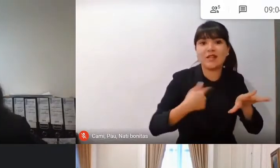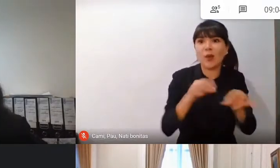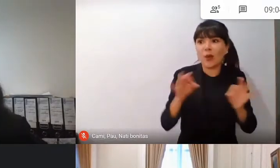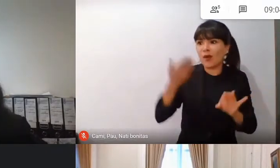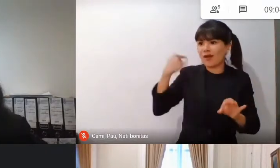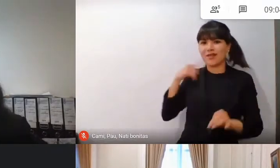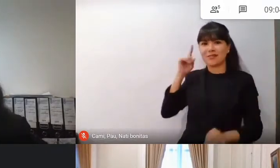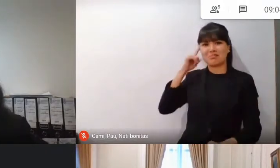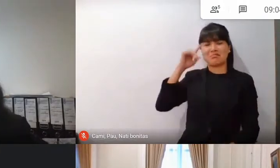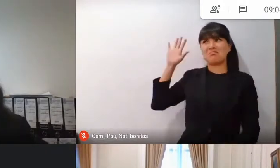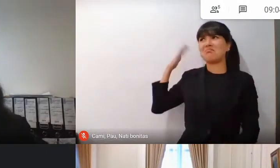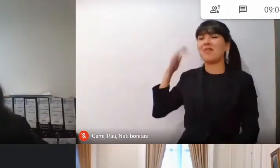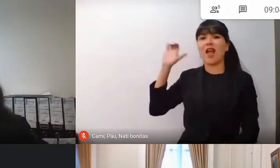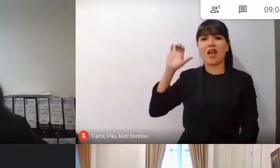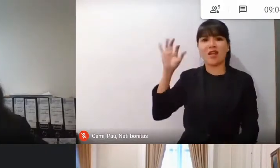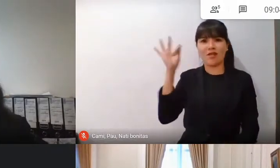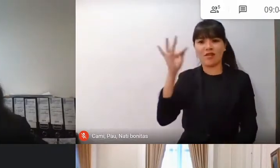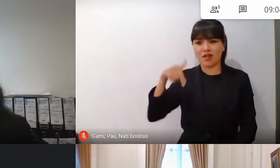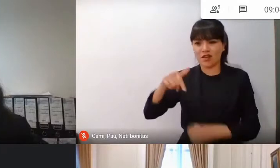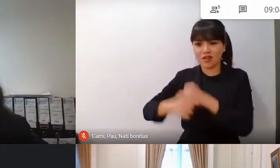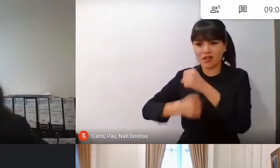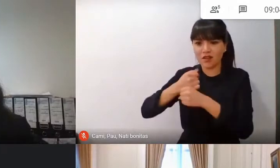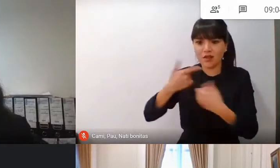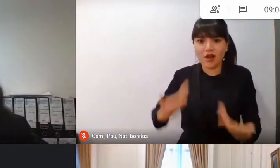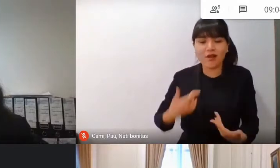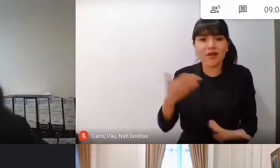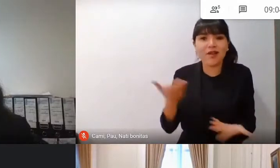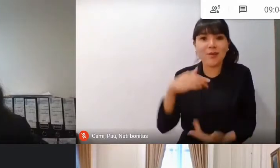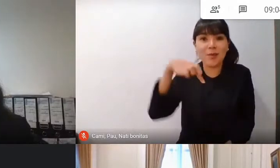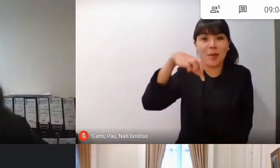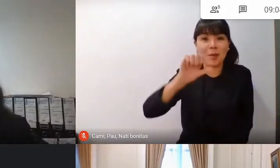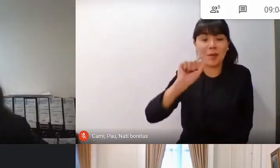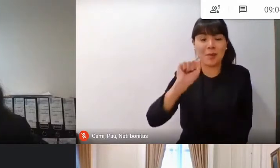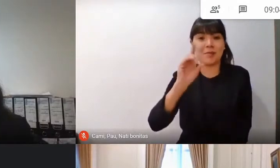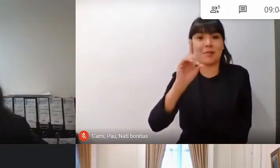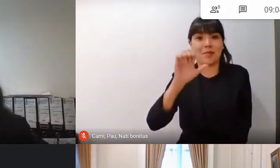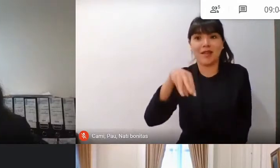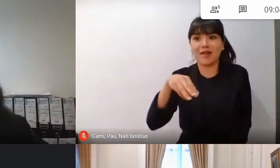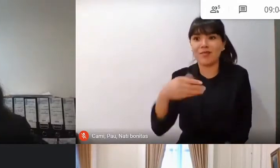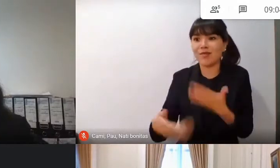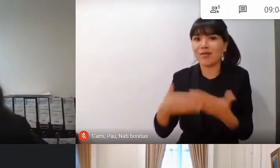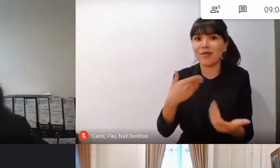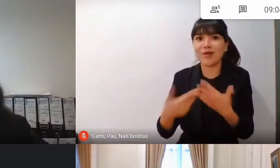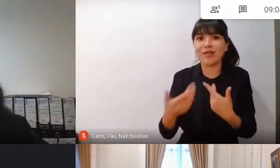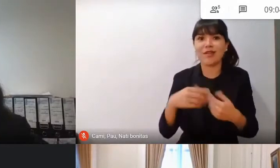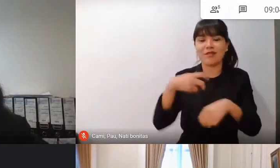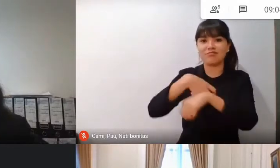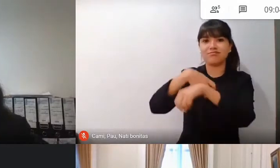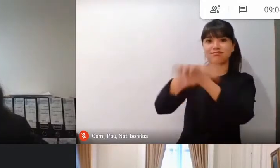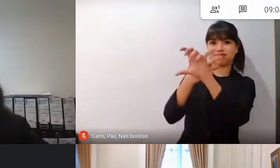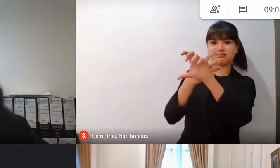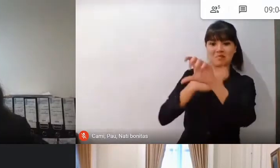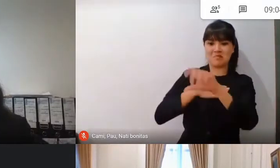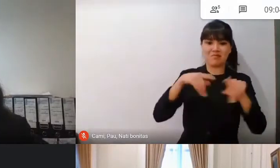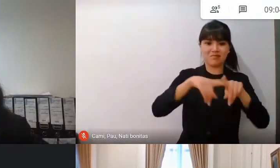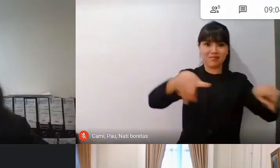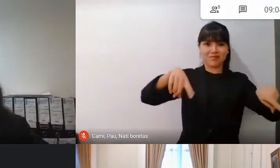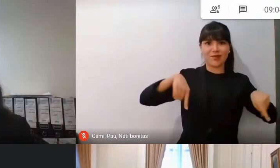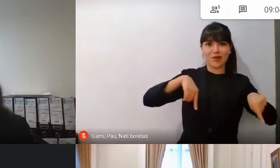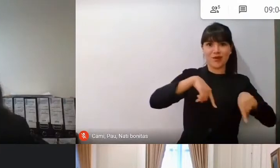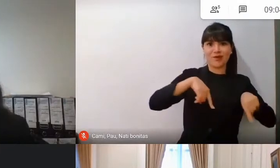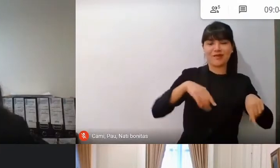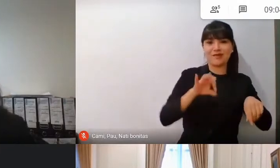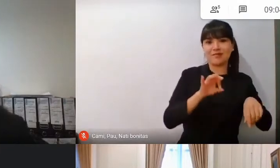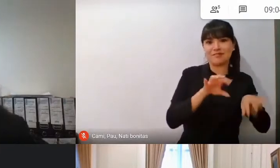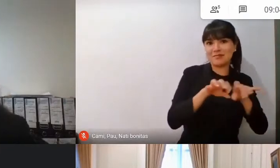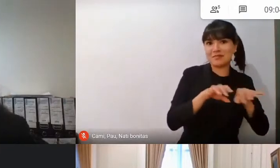año, que el padrino lo íbamos a estar haciendo desde la oficina de manera remota? O las reuniones que hago yo con